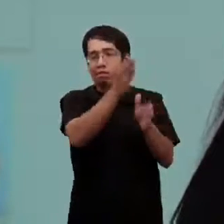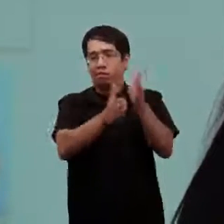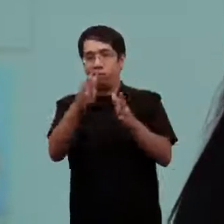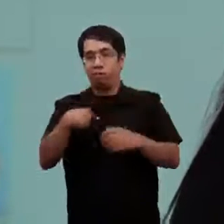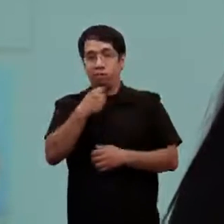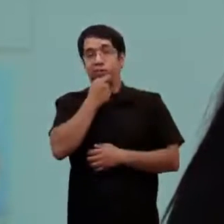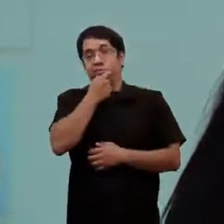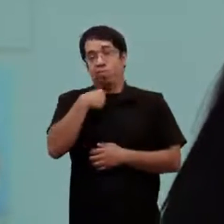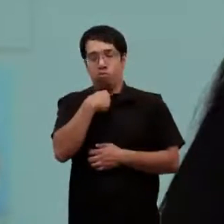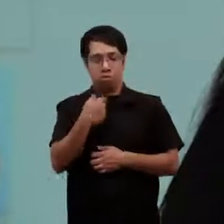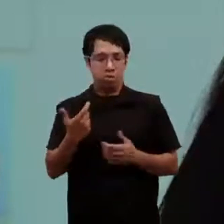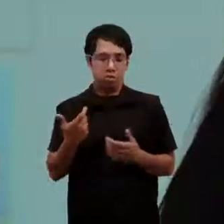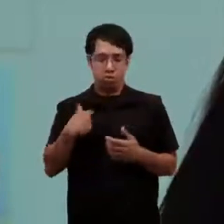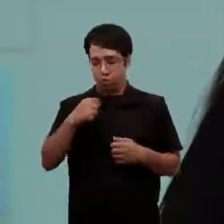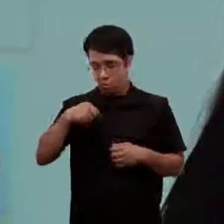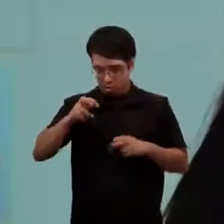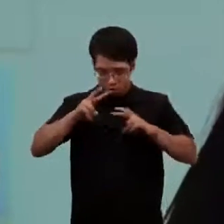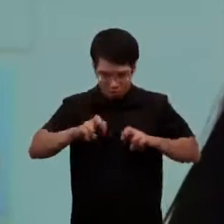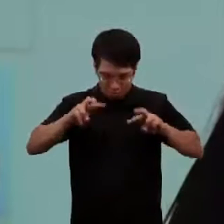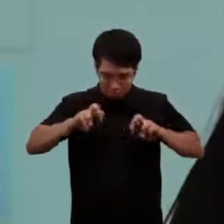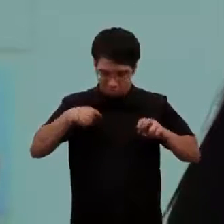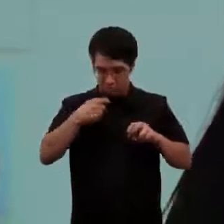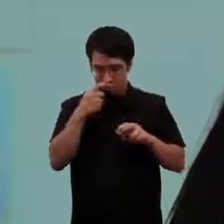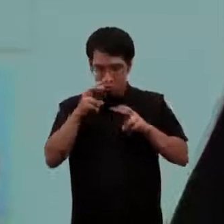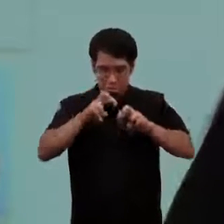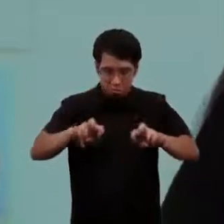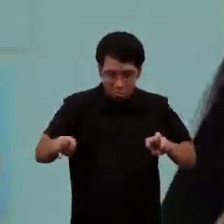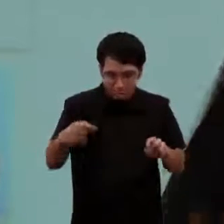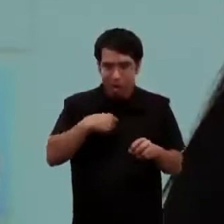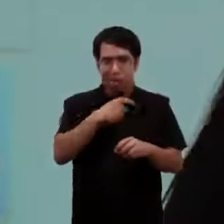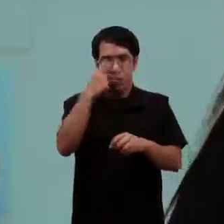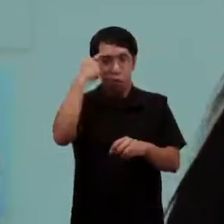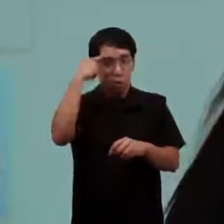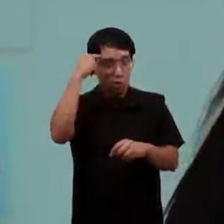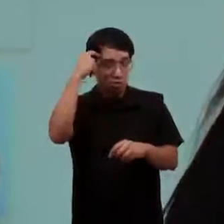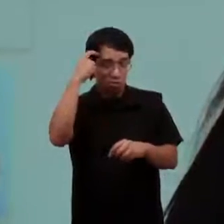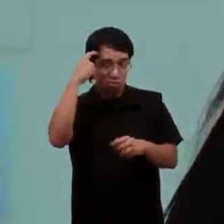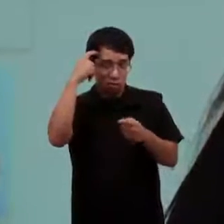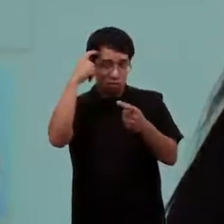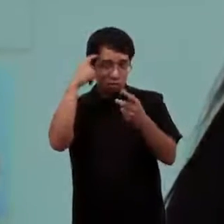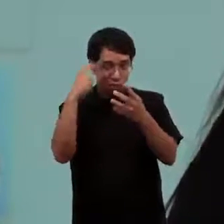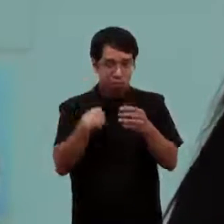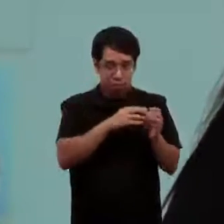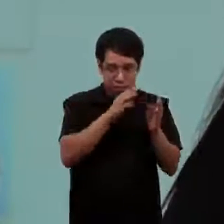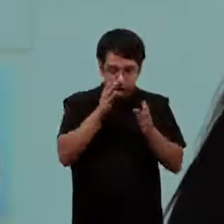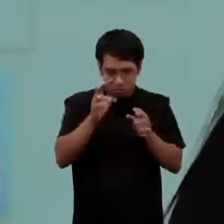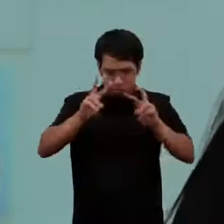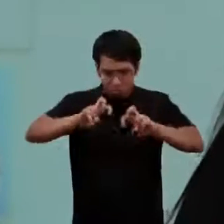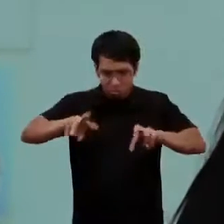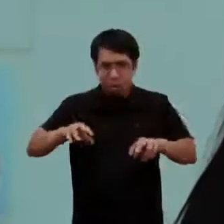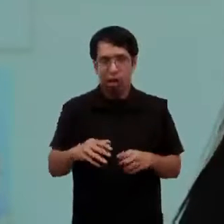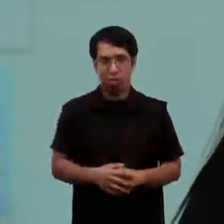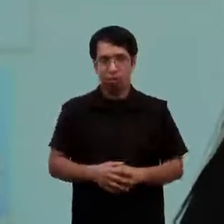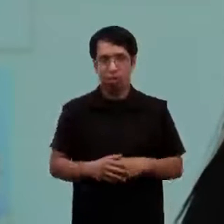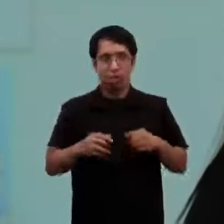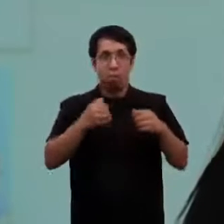mi diagnóstico va hasta lo que yo conozco lo que yo no conozco no voy a diagnosticar y muchas veces en nuestro